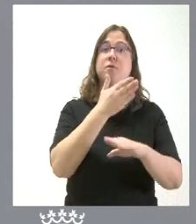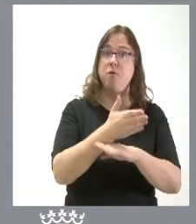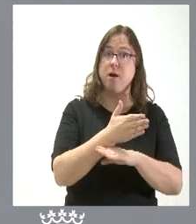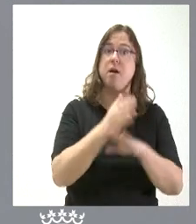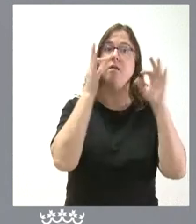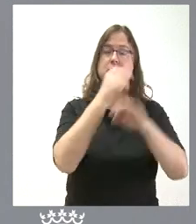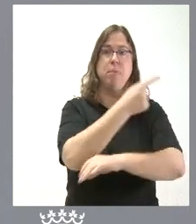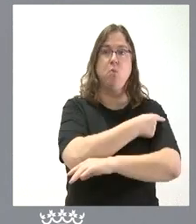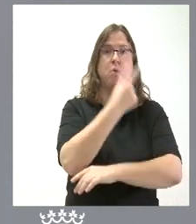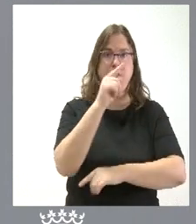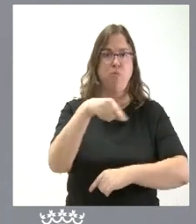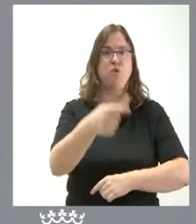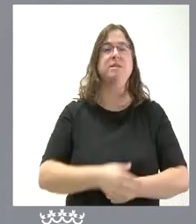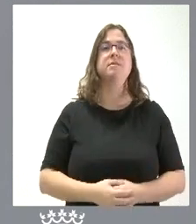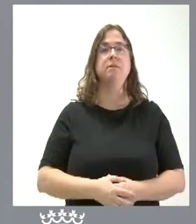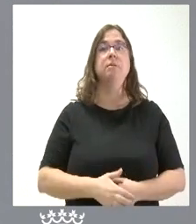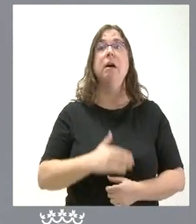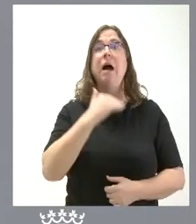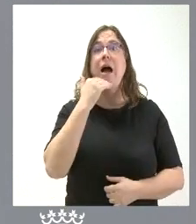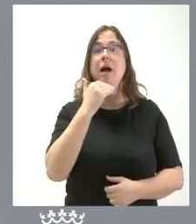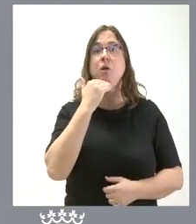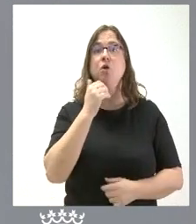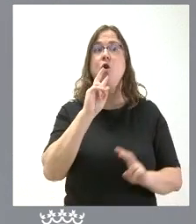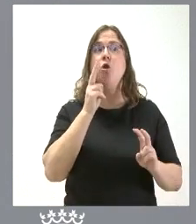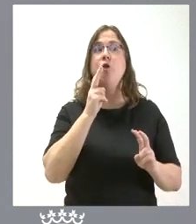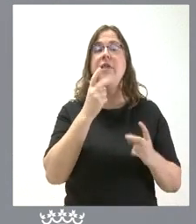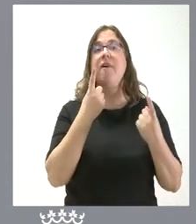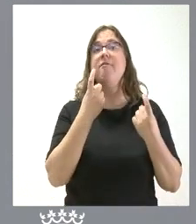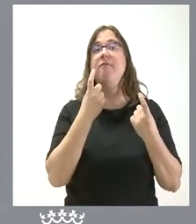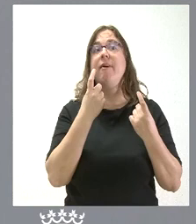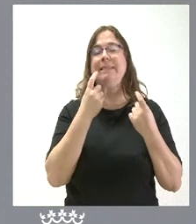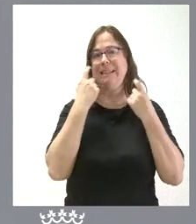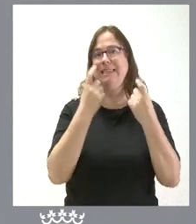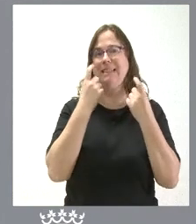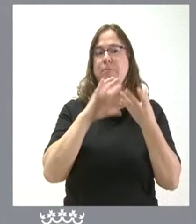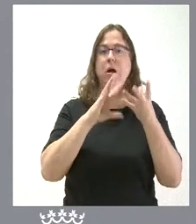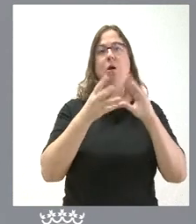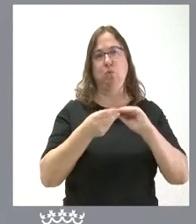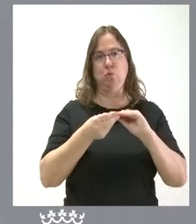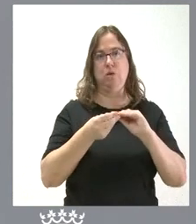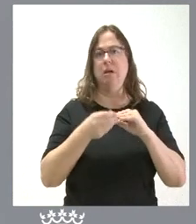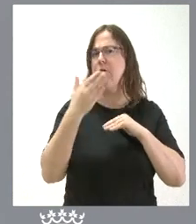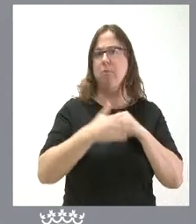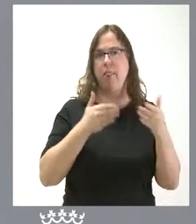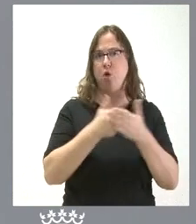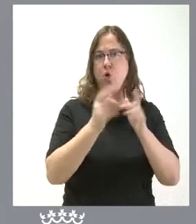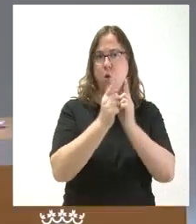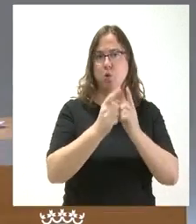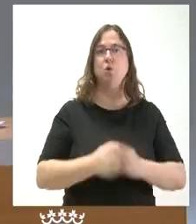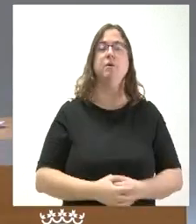finalmente obtuvo la vacuna si hay algún tipo de decalaje pues lo procuramos ajustar en el plazo más breve de tiempo